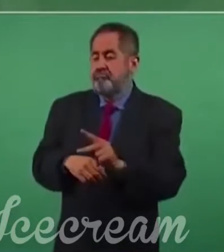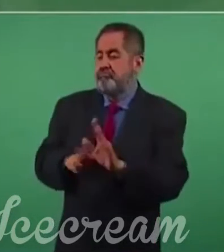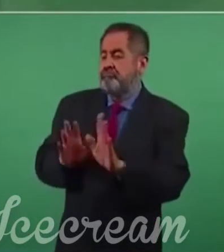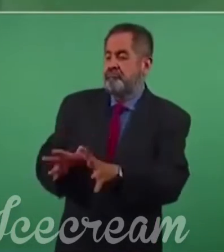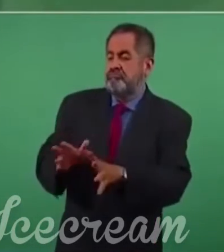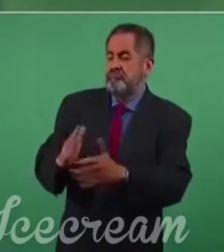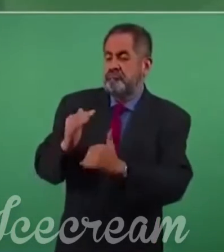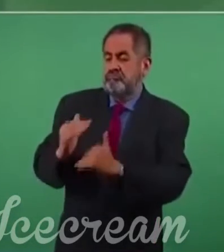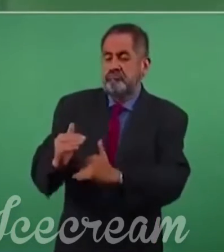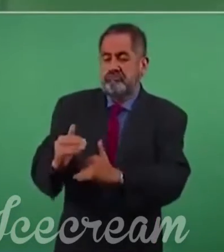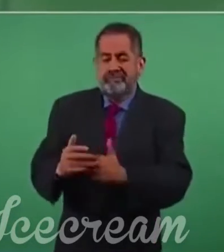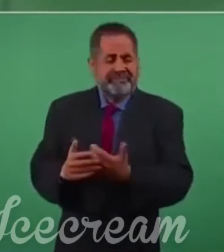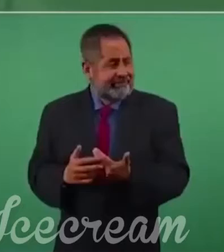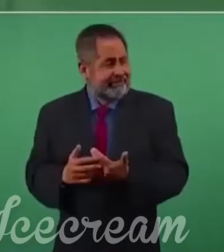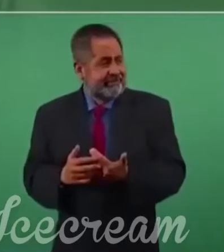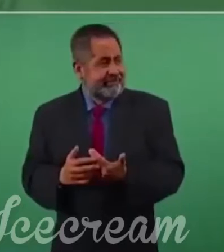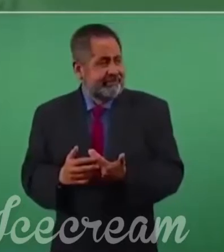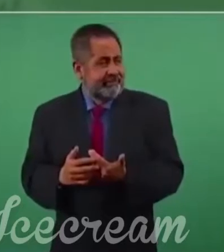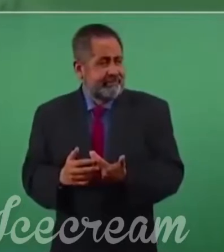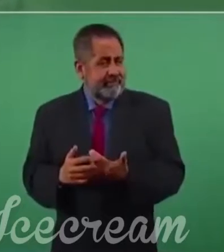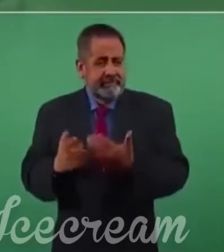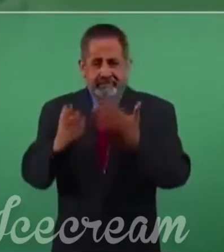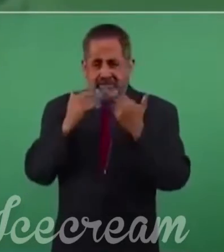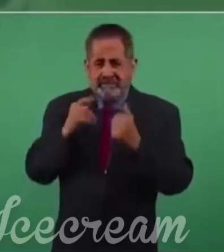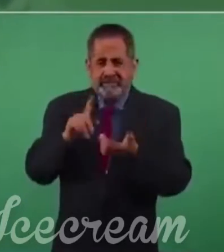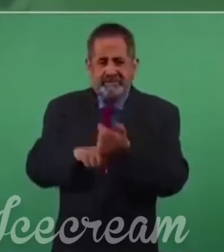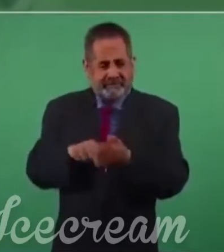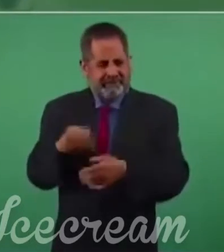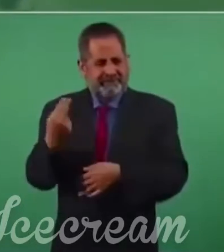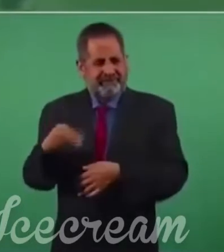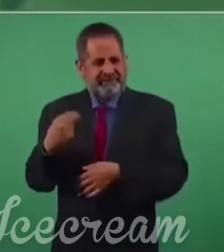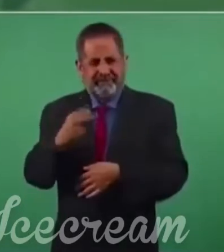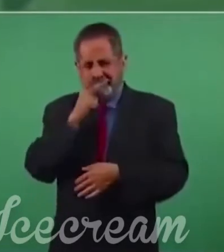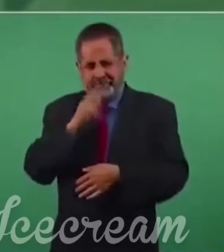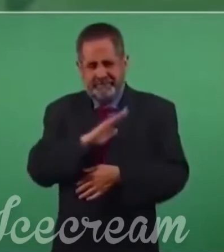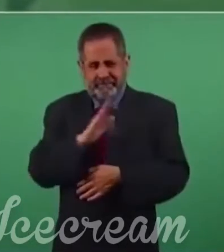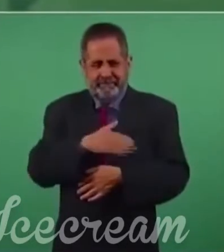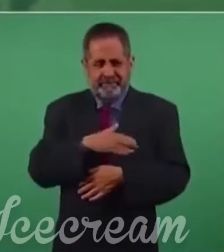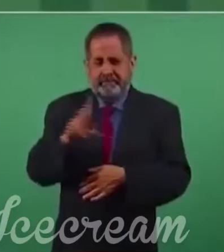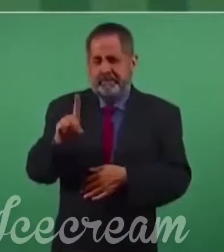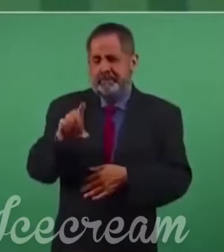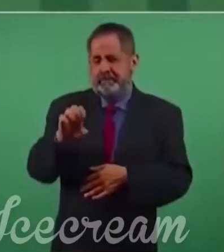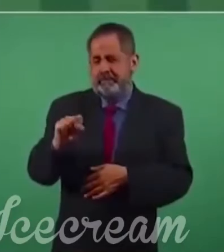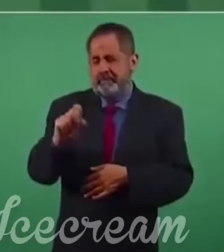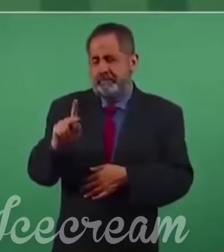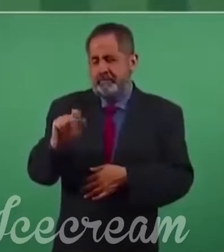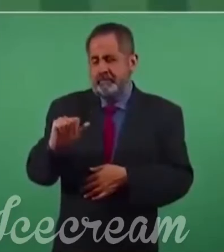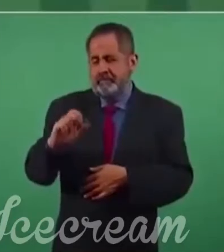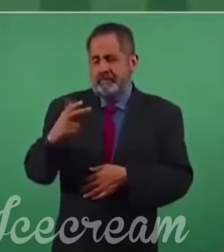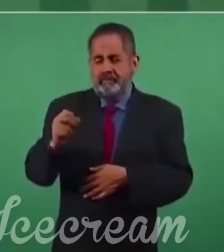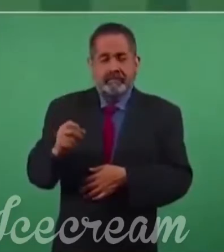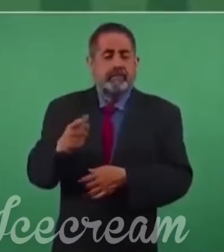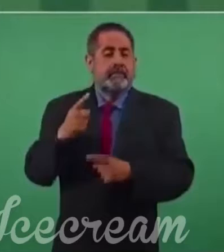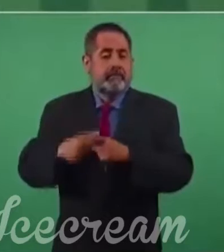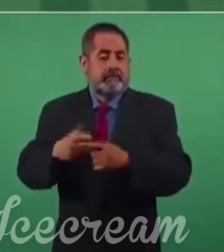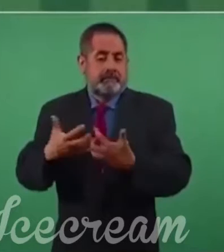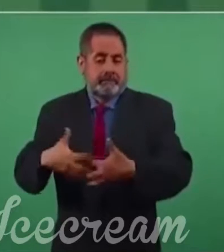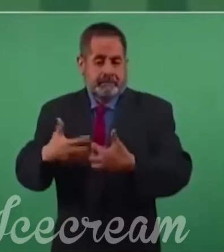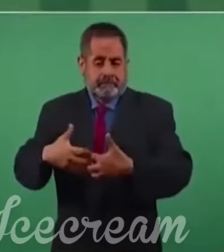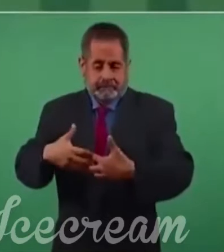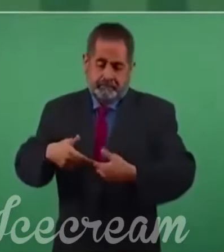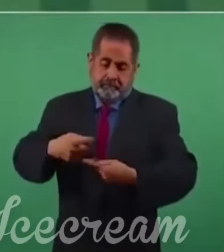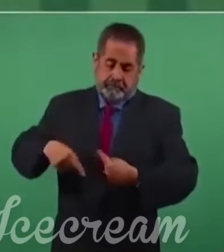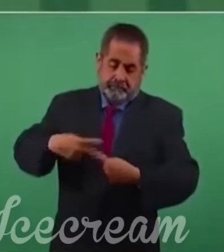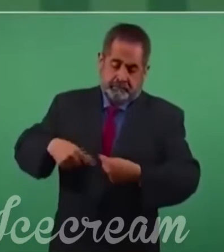si no hay lo que llaman despacho, porque tienen que subir primero la energía